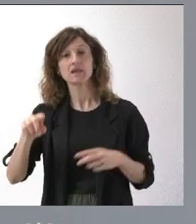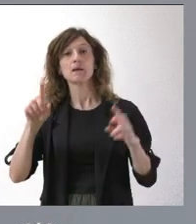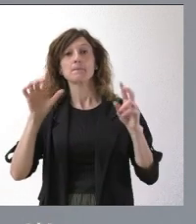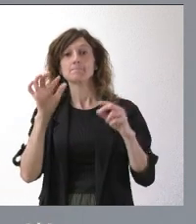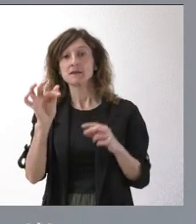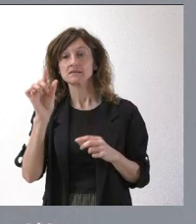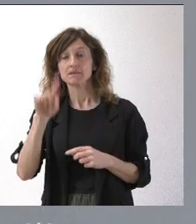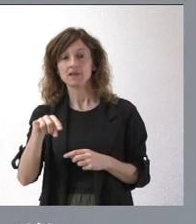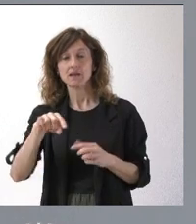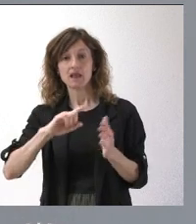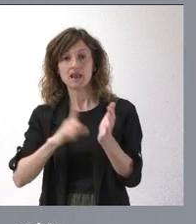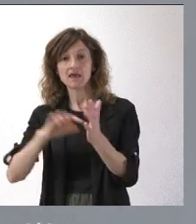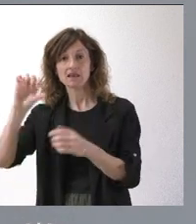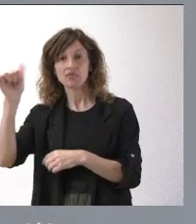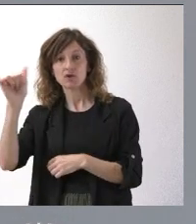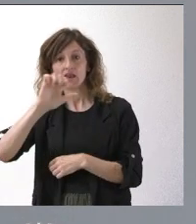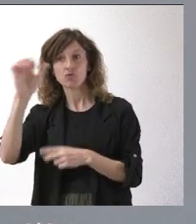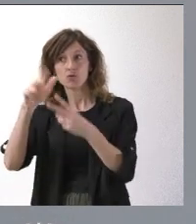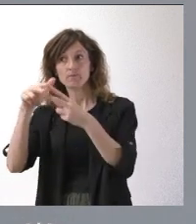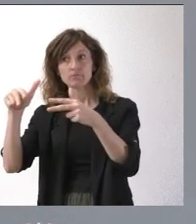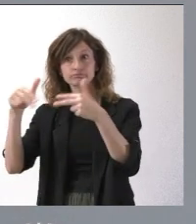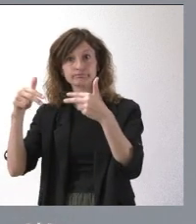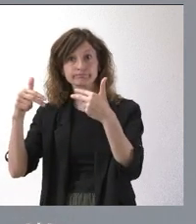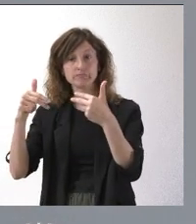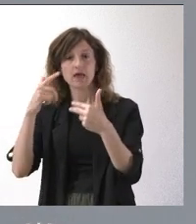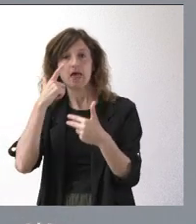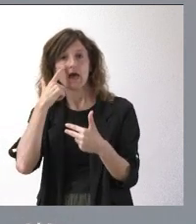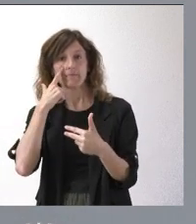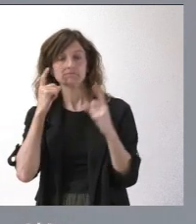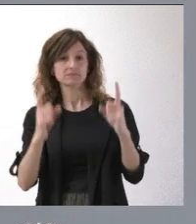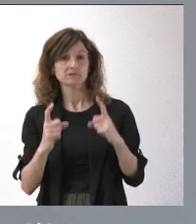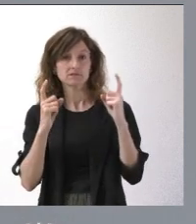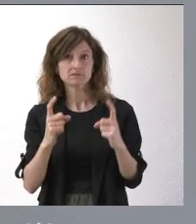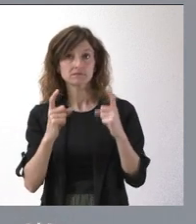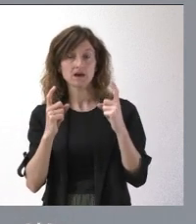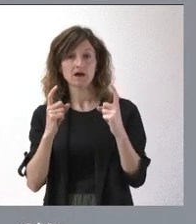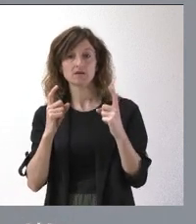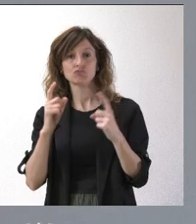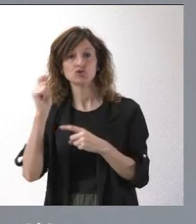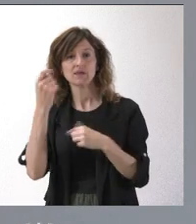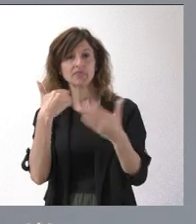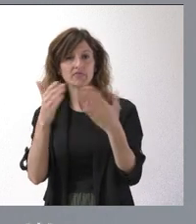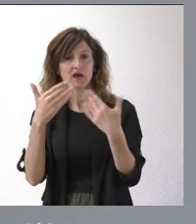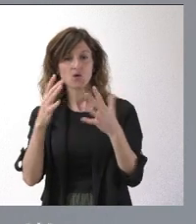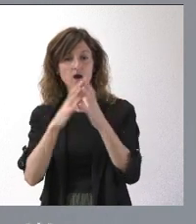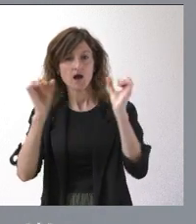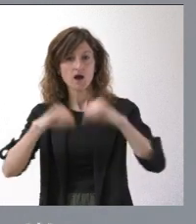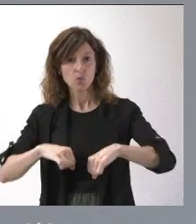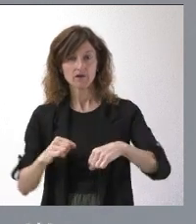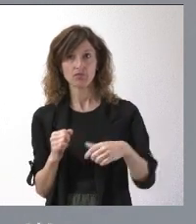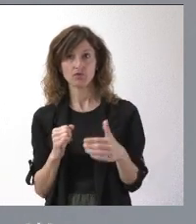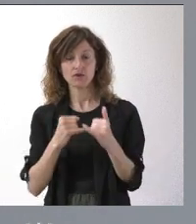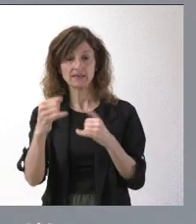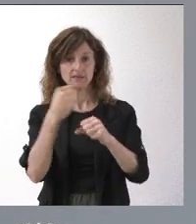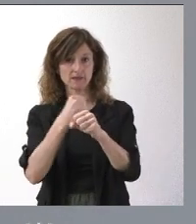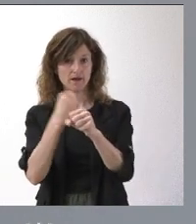que permita la ley nacional y la normativa europea vamos a intentar alcanzar un diálogo y un acuerdo y una línea